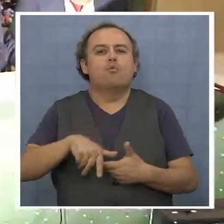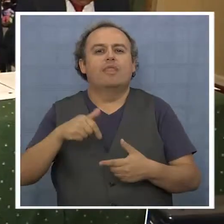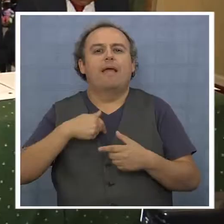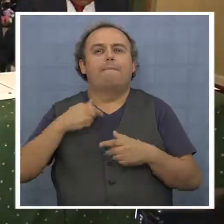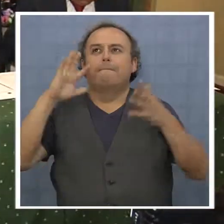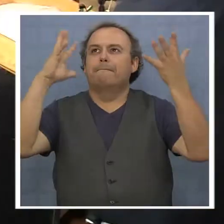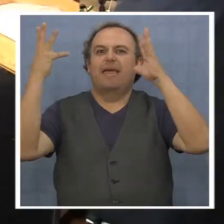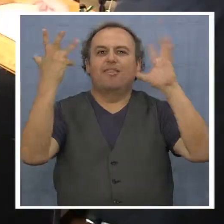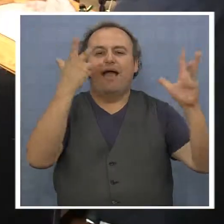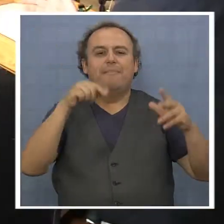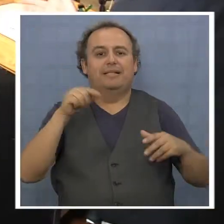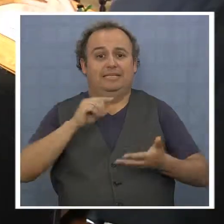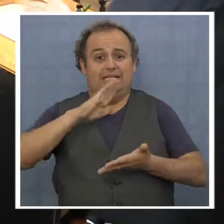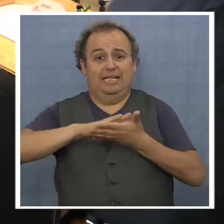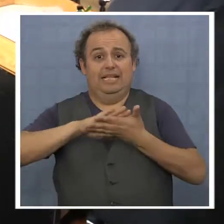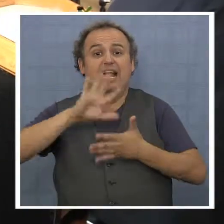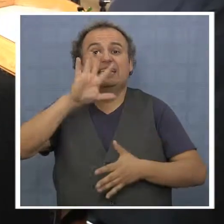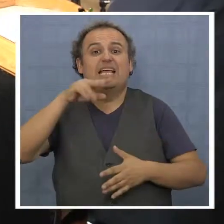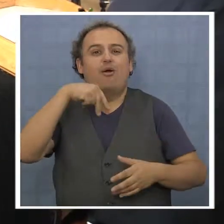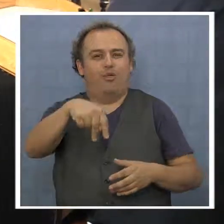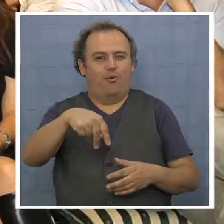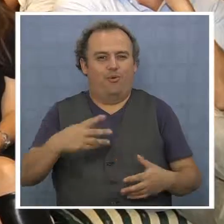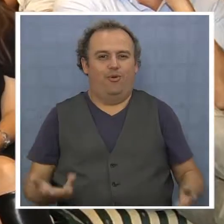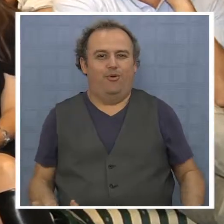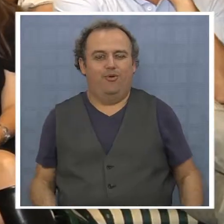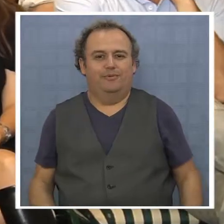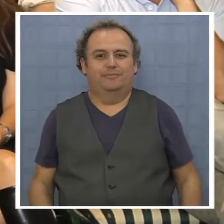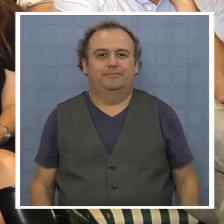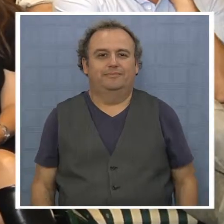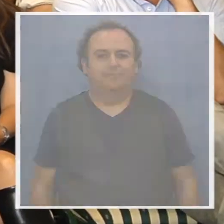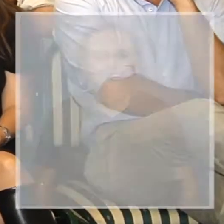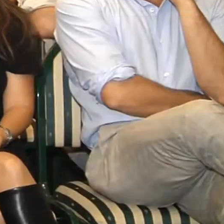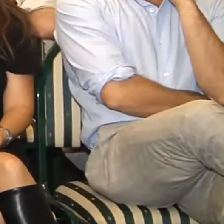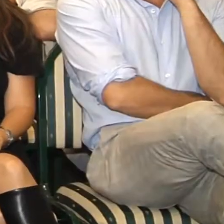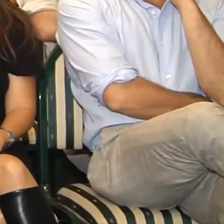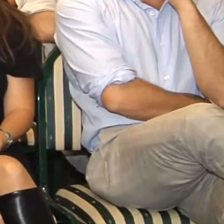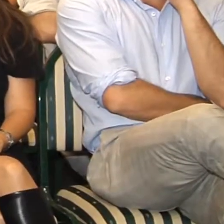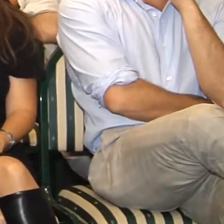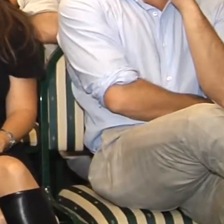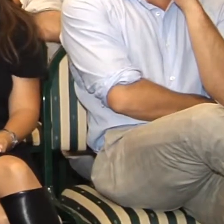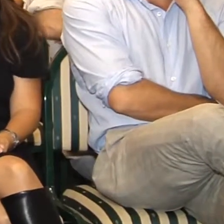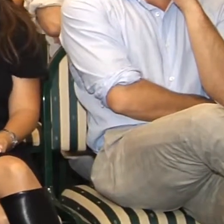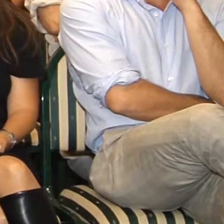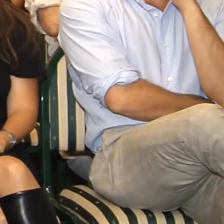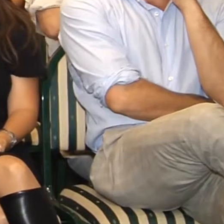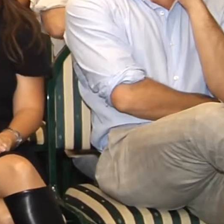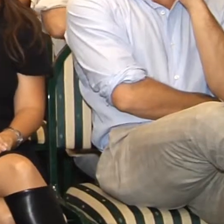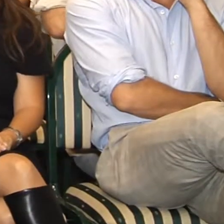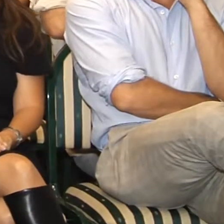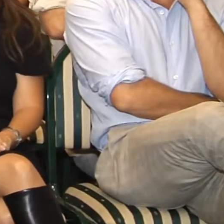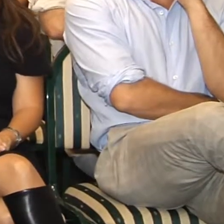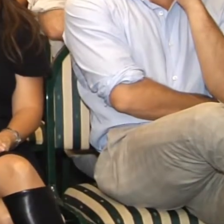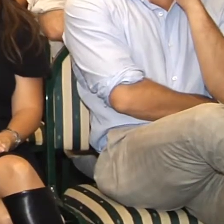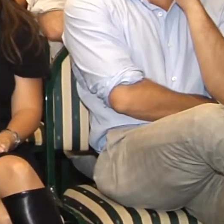Medio Ambiente, que se celebra el 5 de junio. ...del norte hasta tierra del fuego.